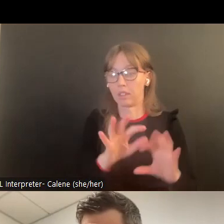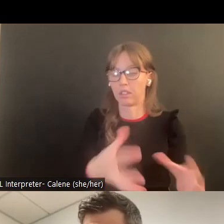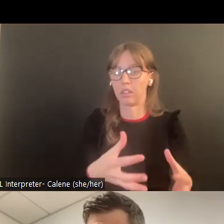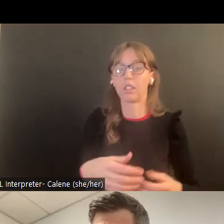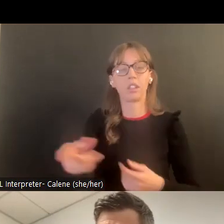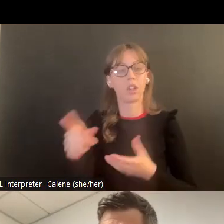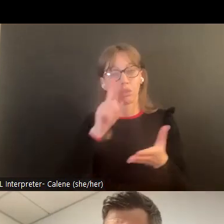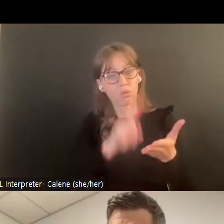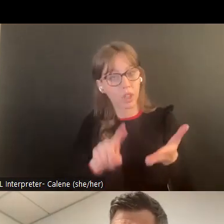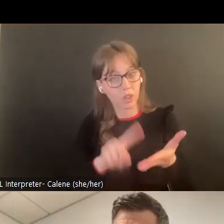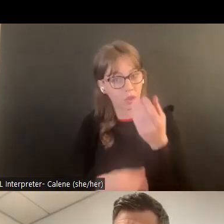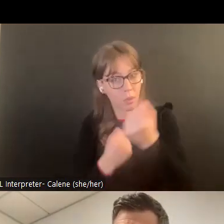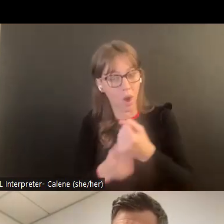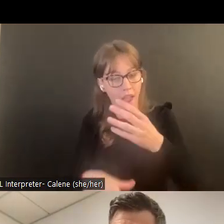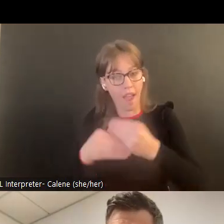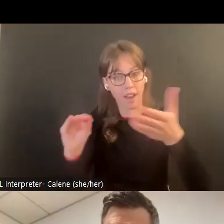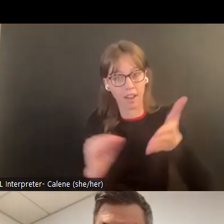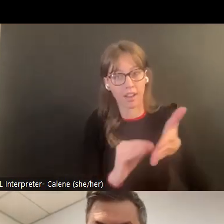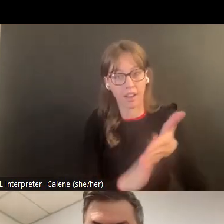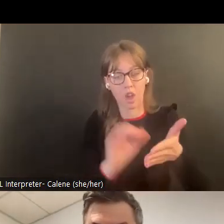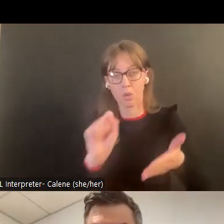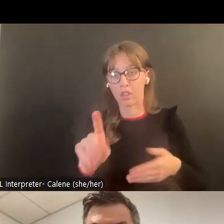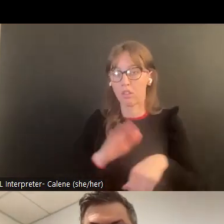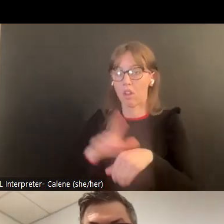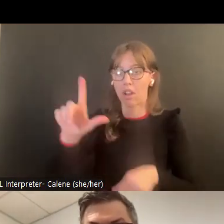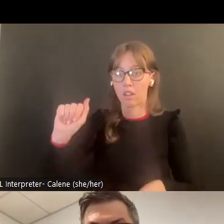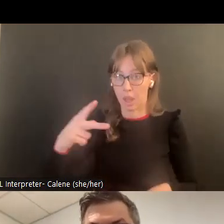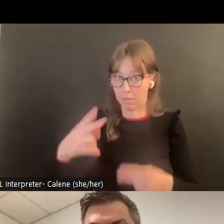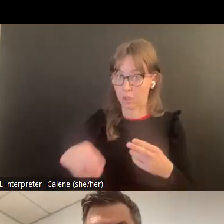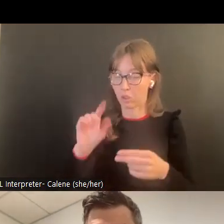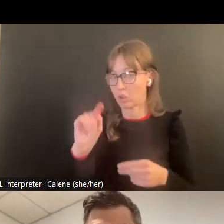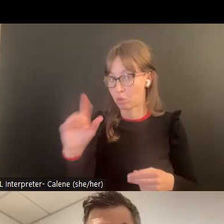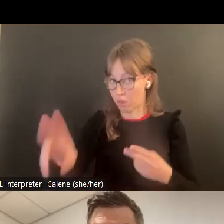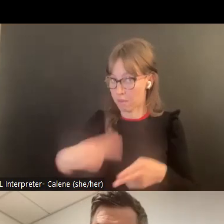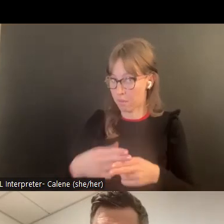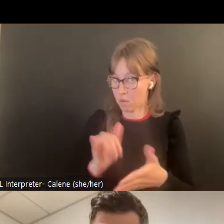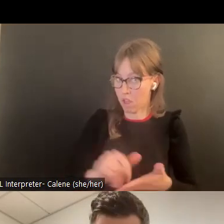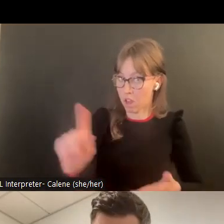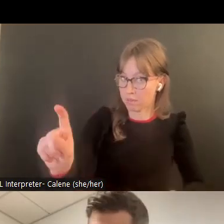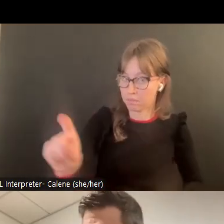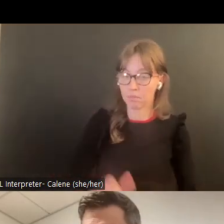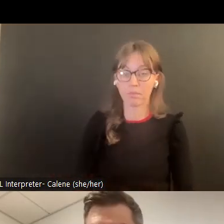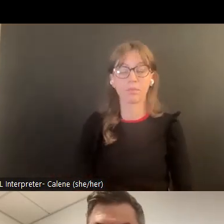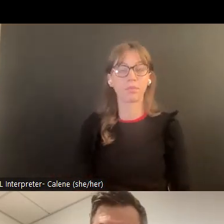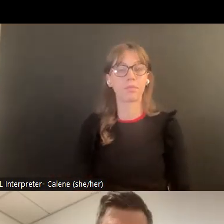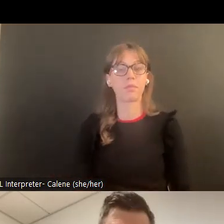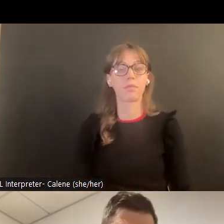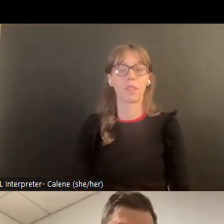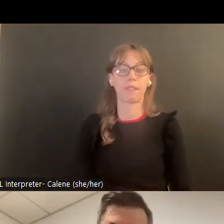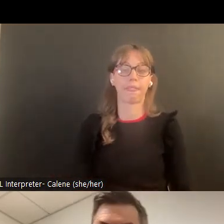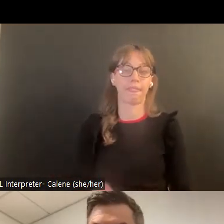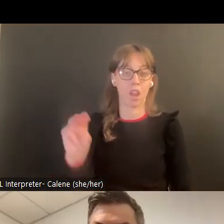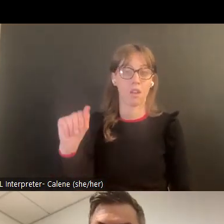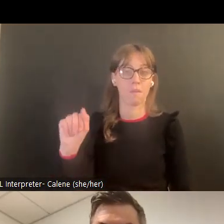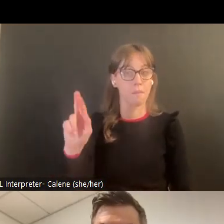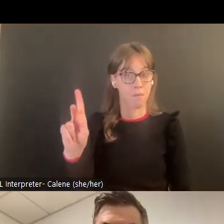visto aquí un perpetrador que ha sido amenazante o ha lastimado o matado animales